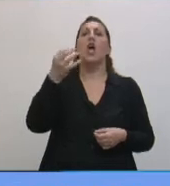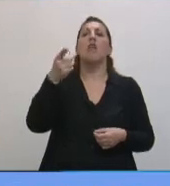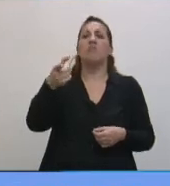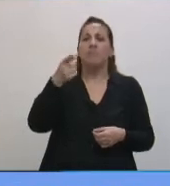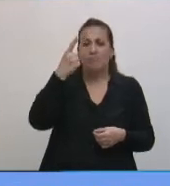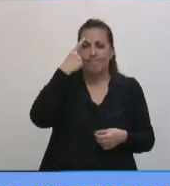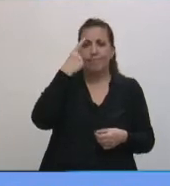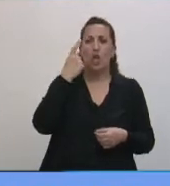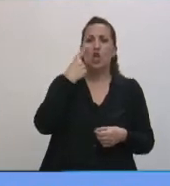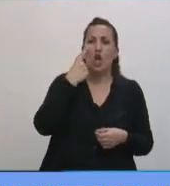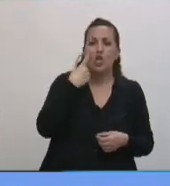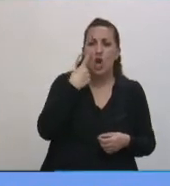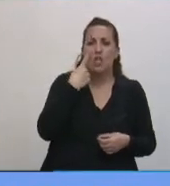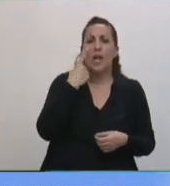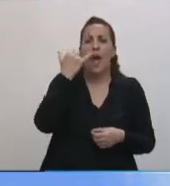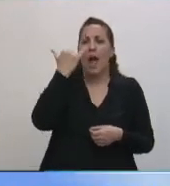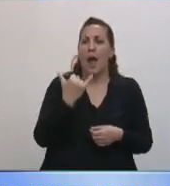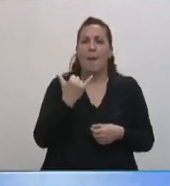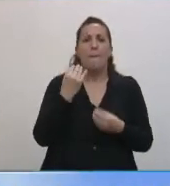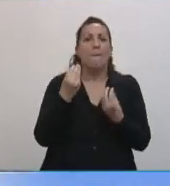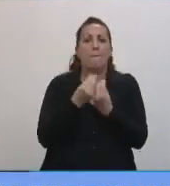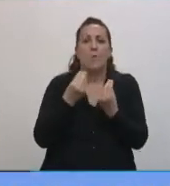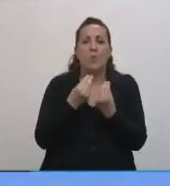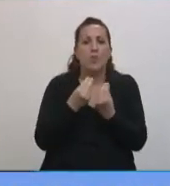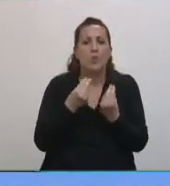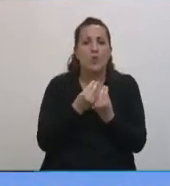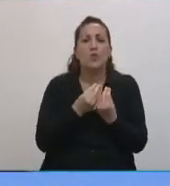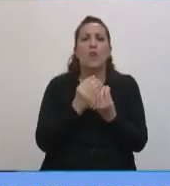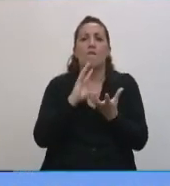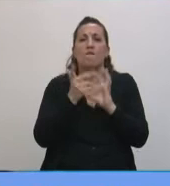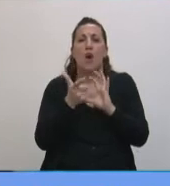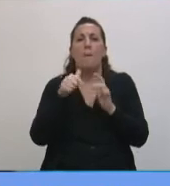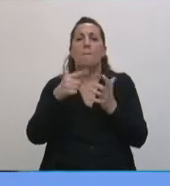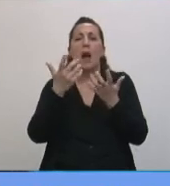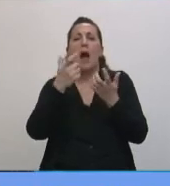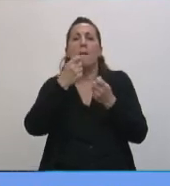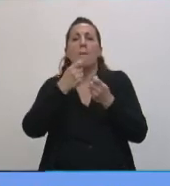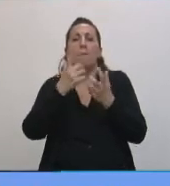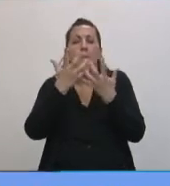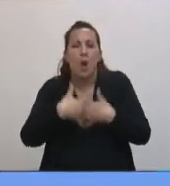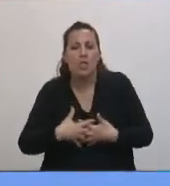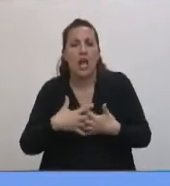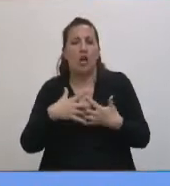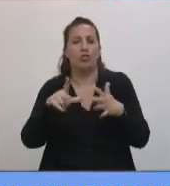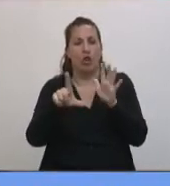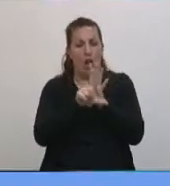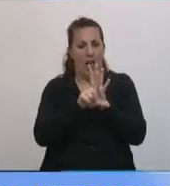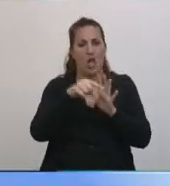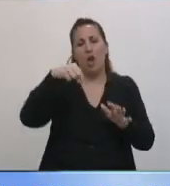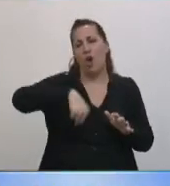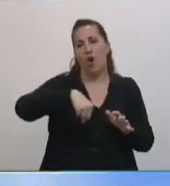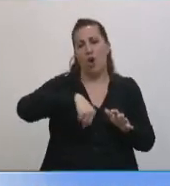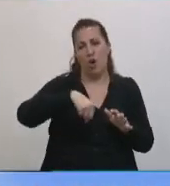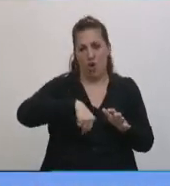de las múltiples aristas que tiene este proyecto o esta ley. Hoy estamos tratando una